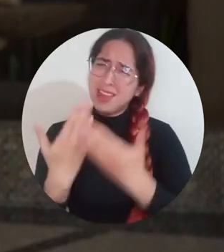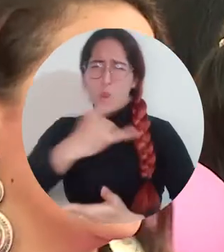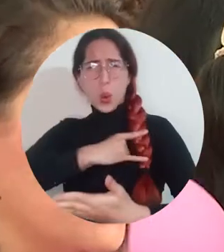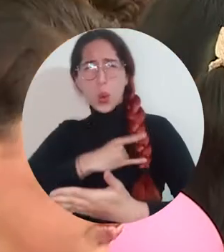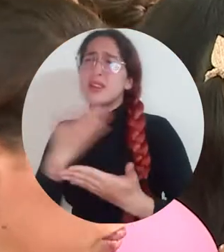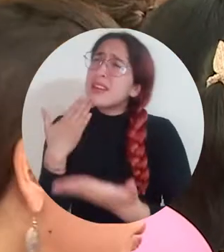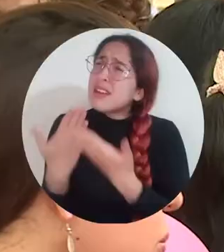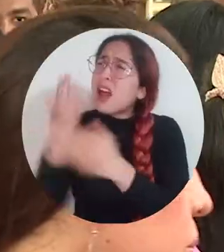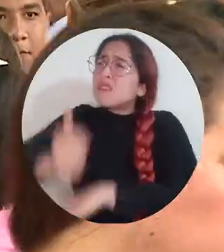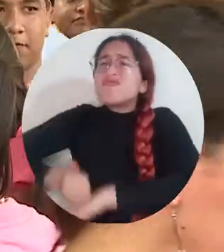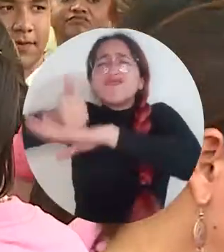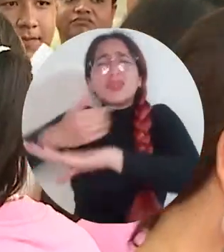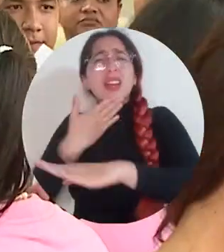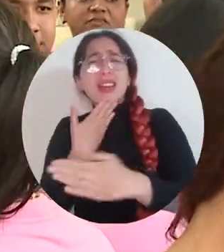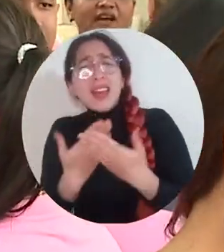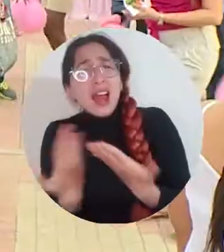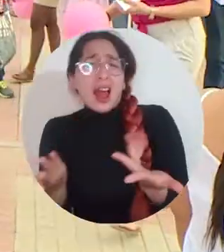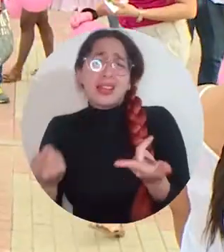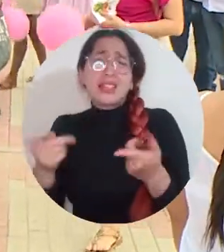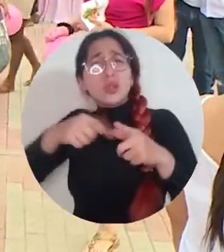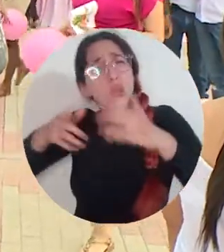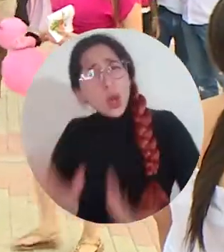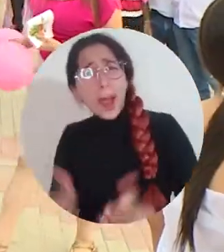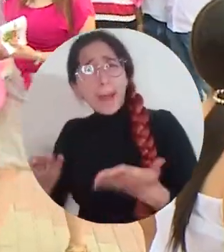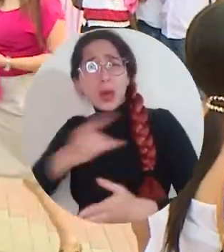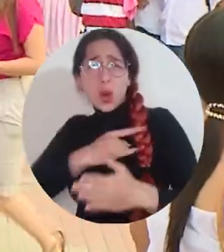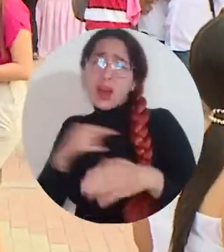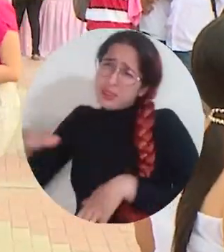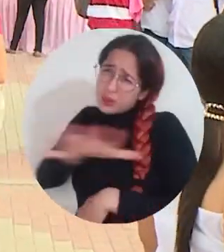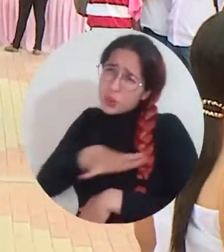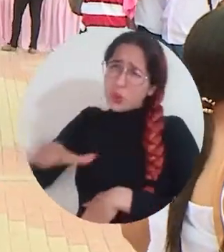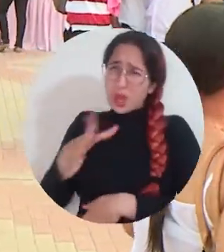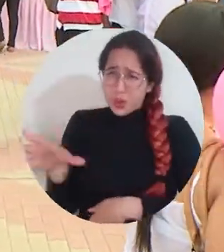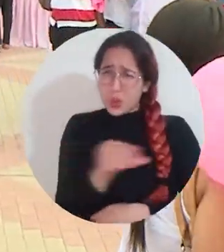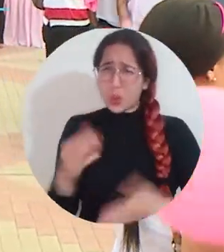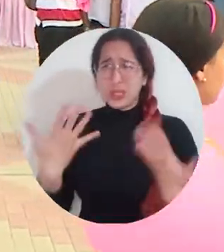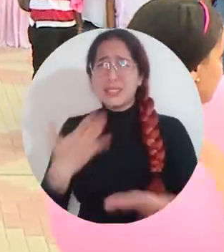gracias al bienestar universitario, a toda la universidad por ser parte de nuestra campaña.